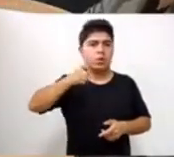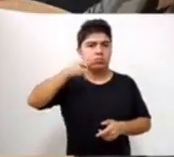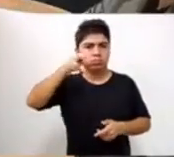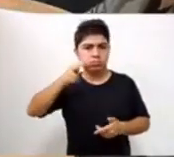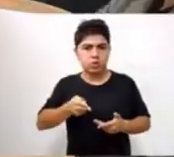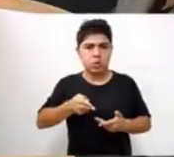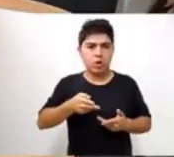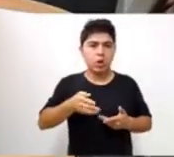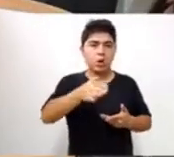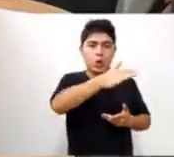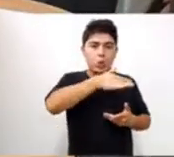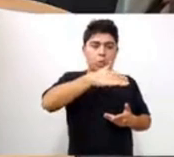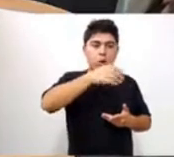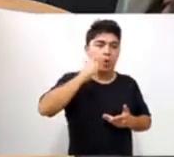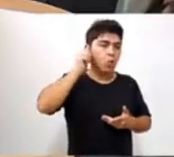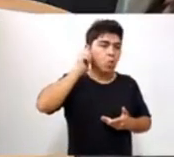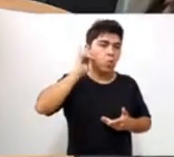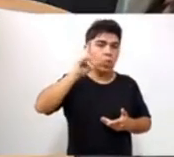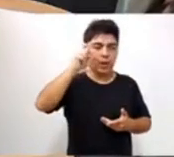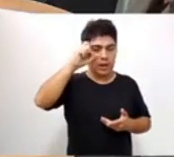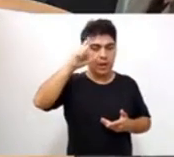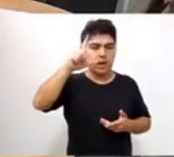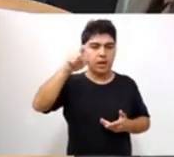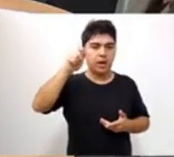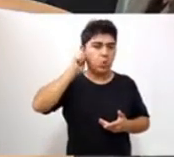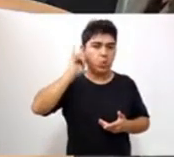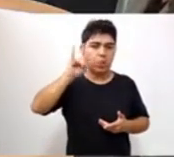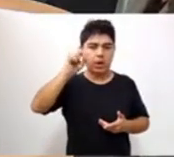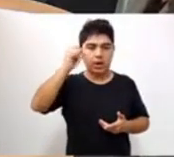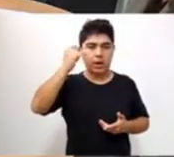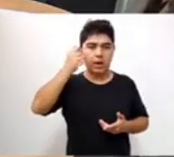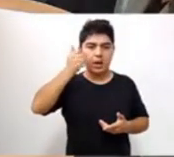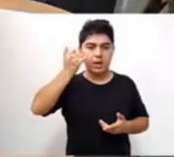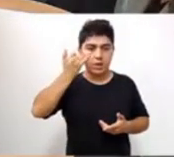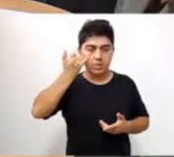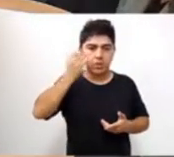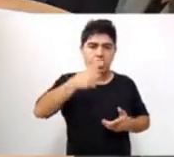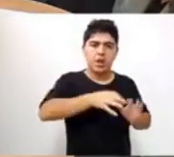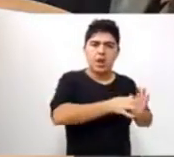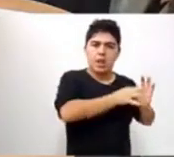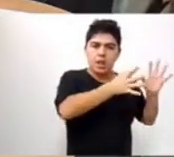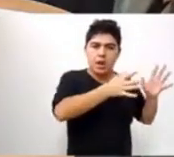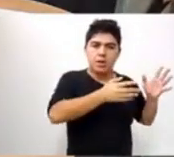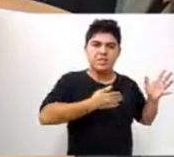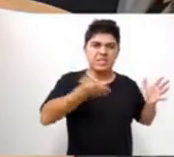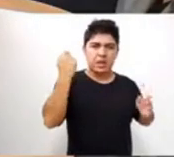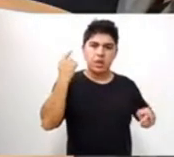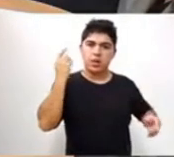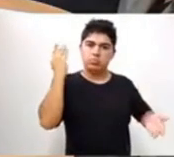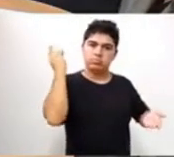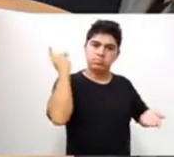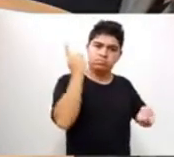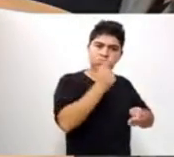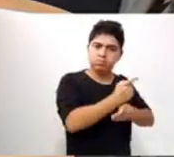enterroniana de Gualeguay, en manos de un hombre que gozaba de libertad condicional, condenado por abuso sexual. Que sus